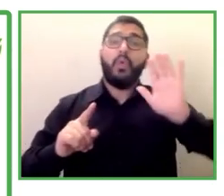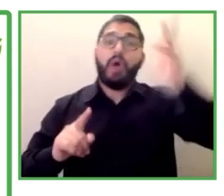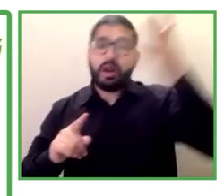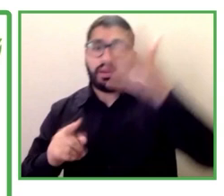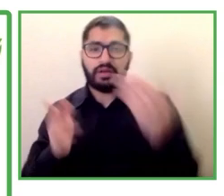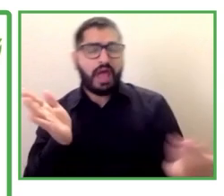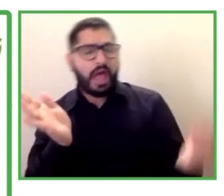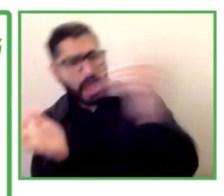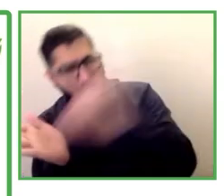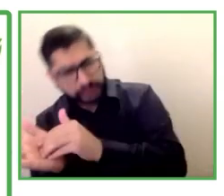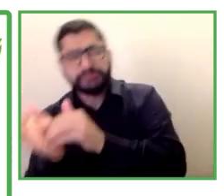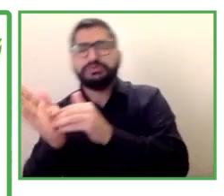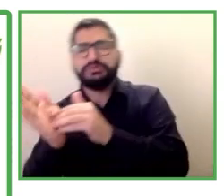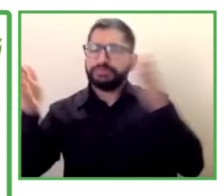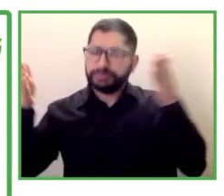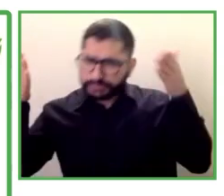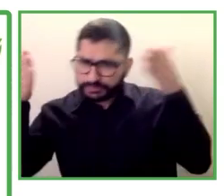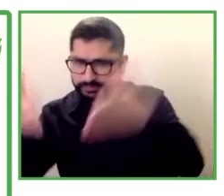SID